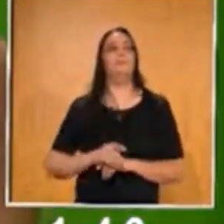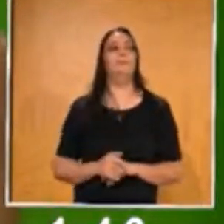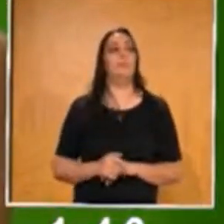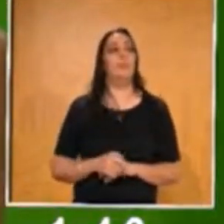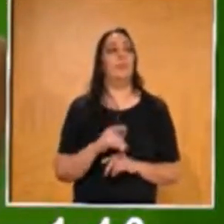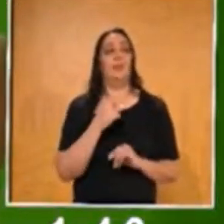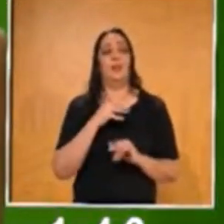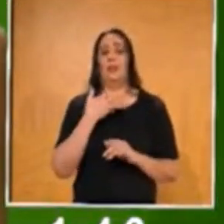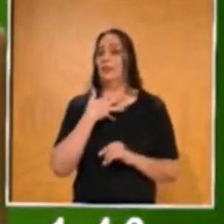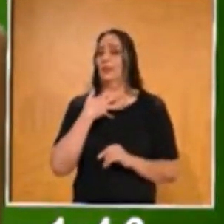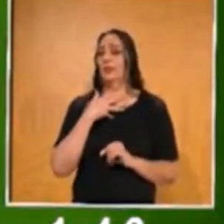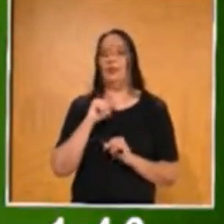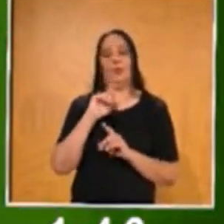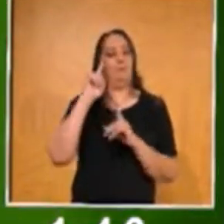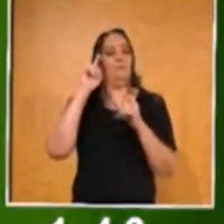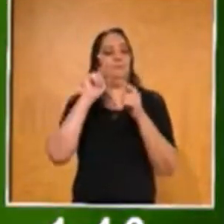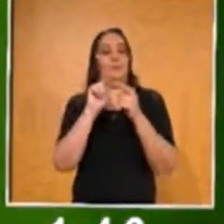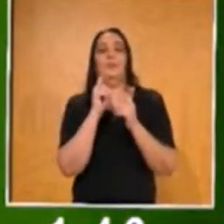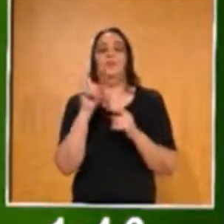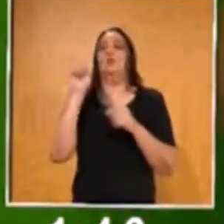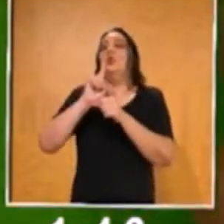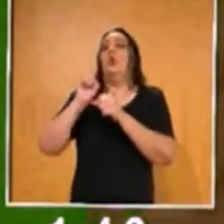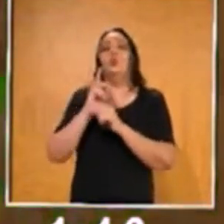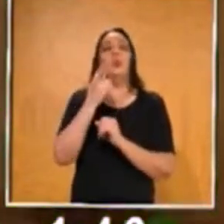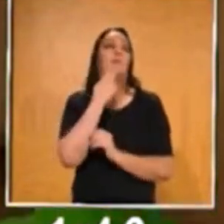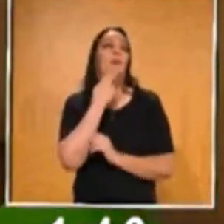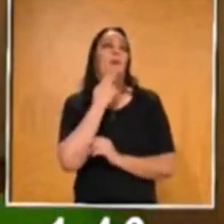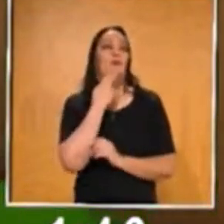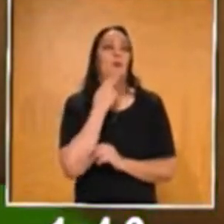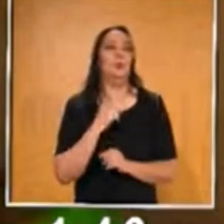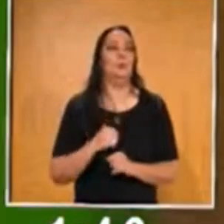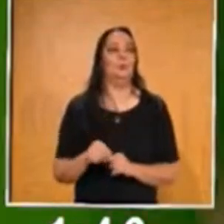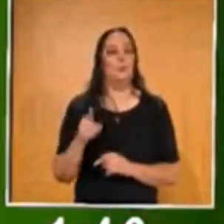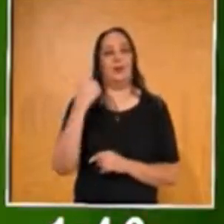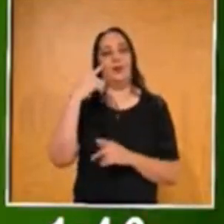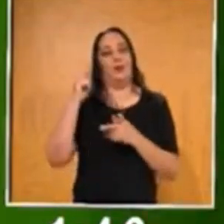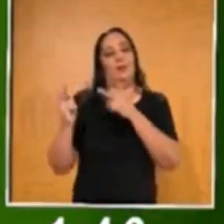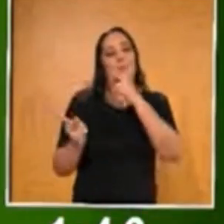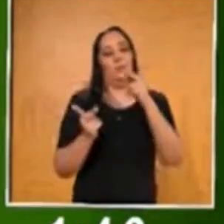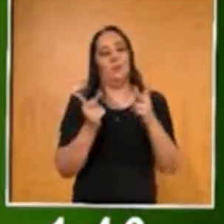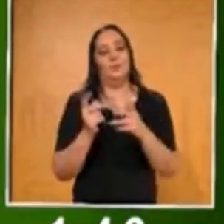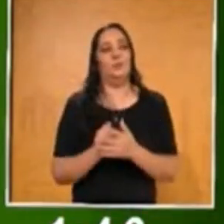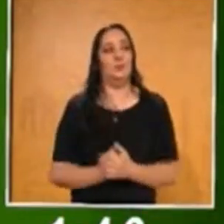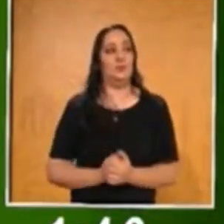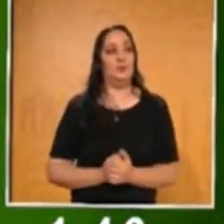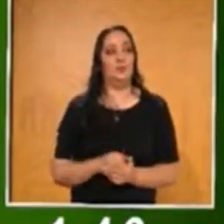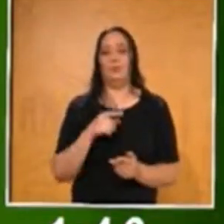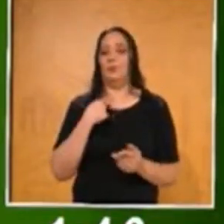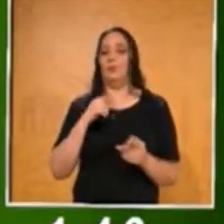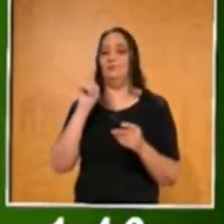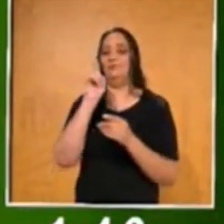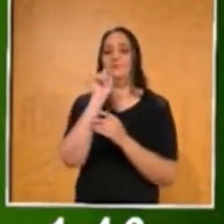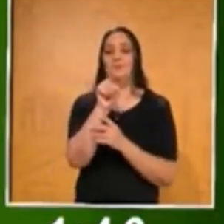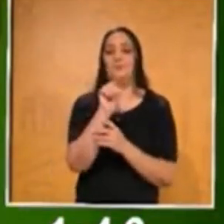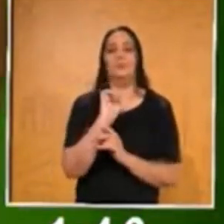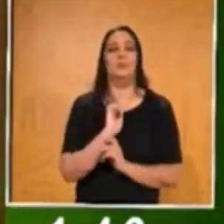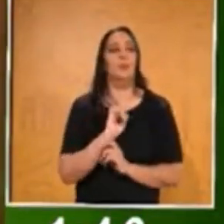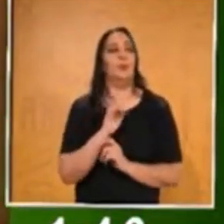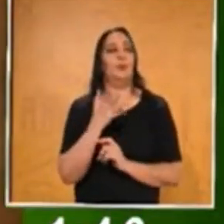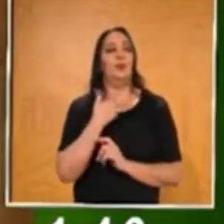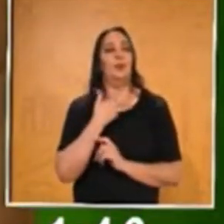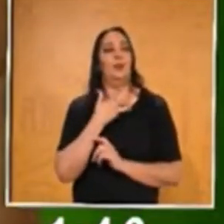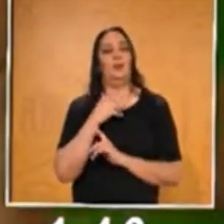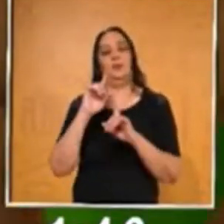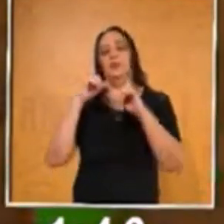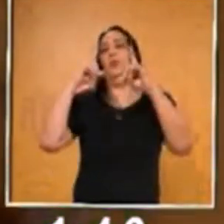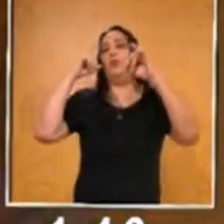Ahí está, yo la tengo ahí al principio, porque todos los días la uso ahí para hacer cuestionarios. Te metes ahí al link, te va a aparecer unas